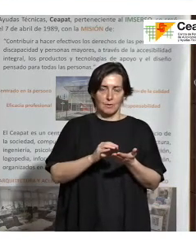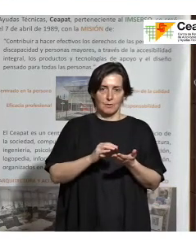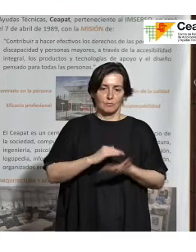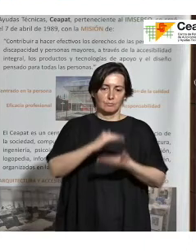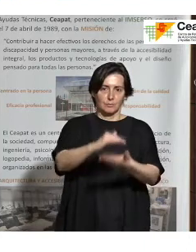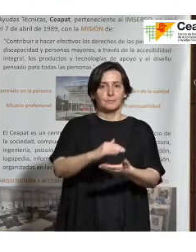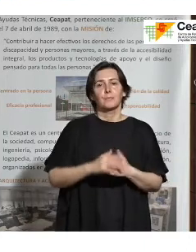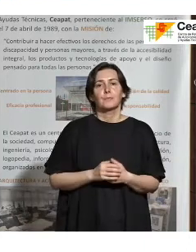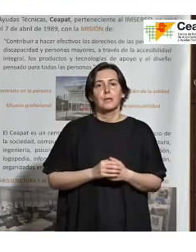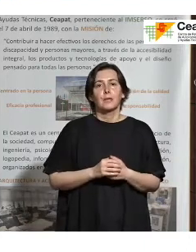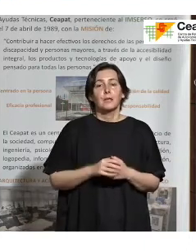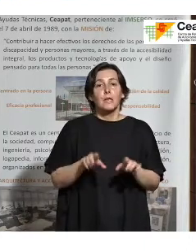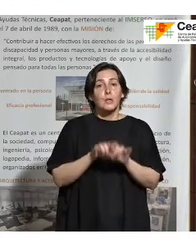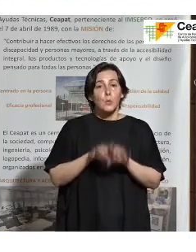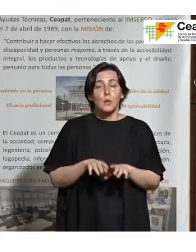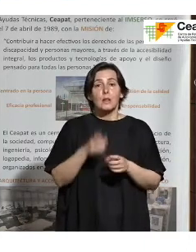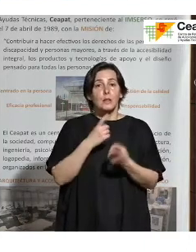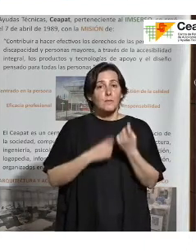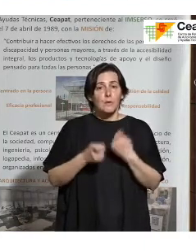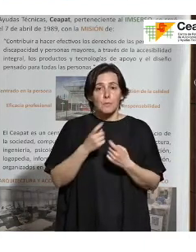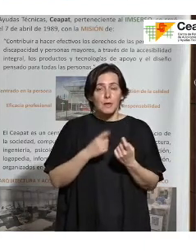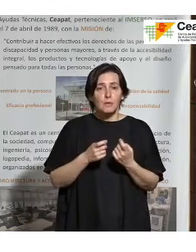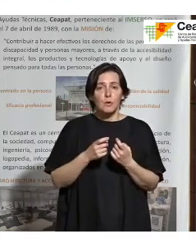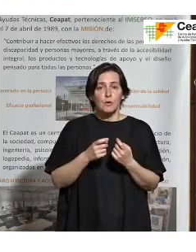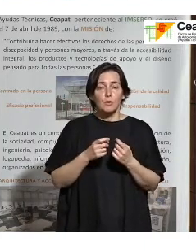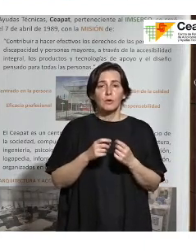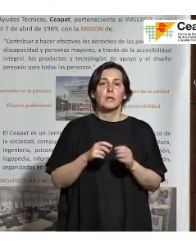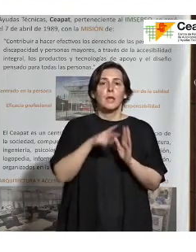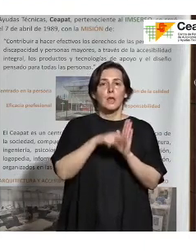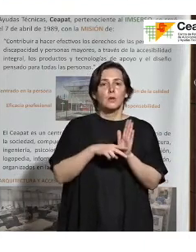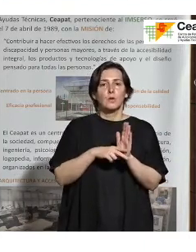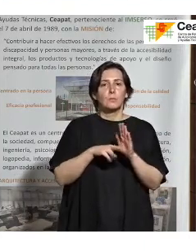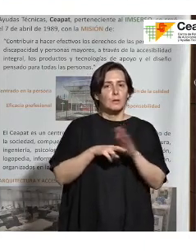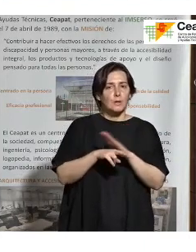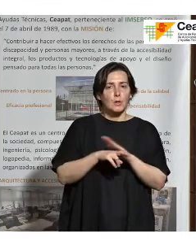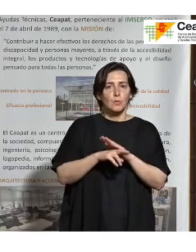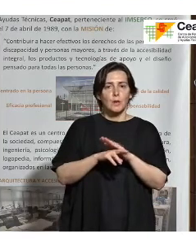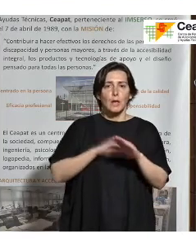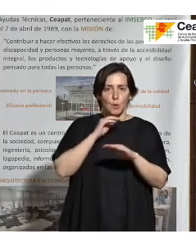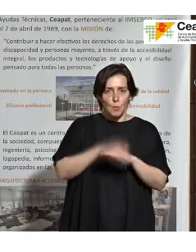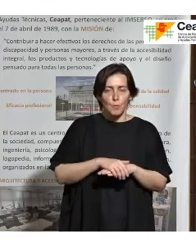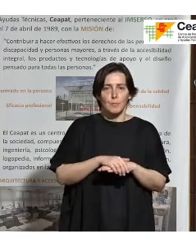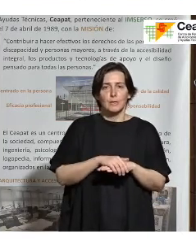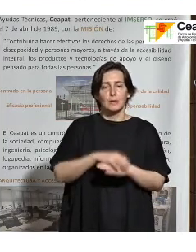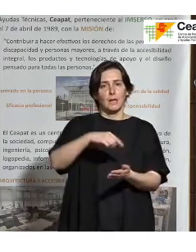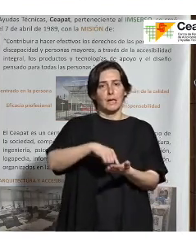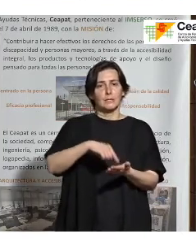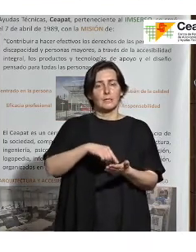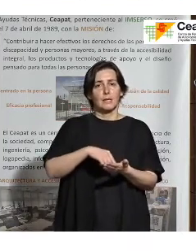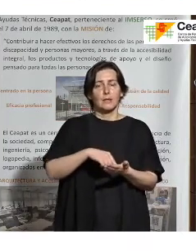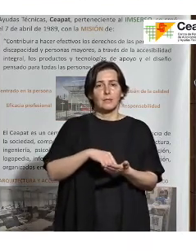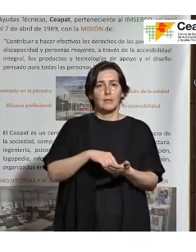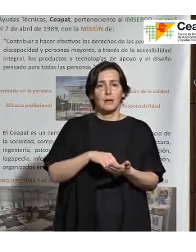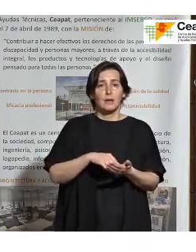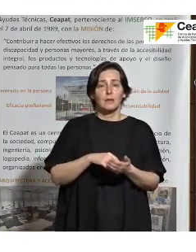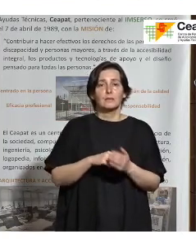De igual forma, esta información, la norma regula que debe cumplir las mismas exigencias que comentaba en la